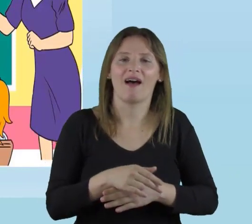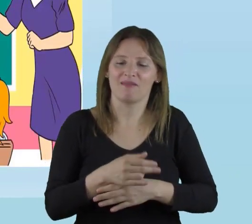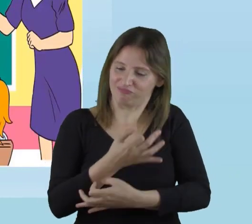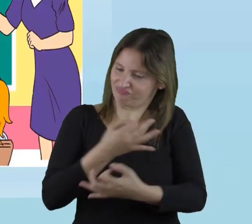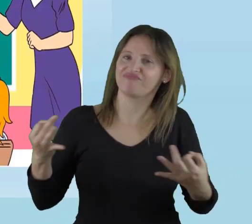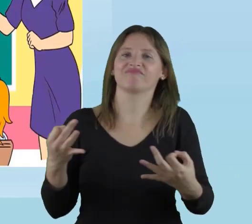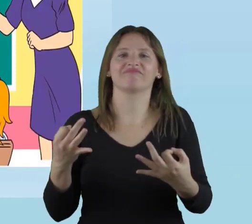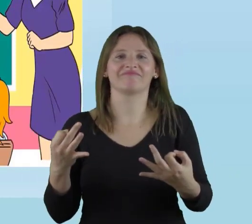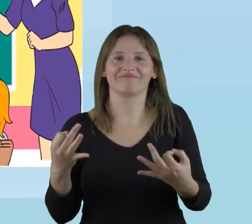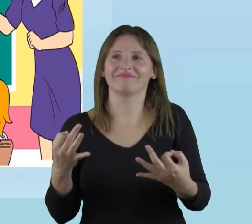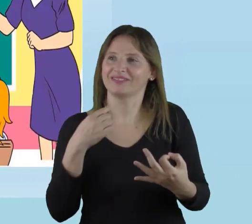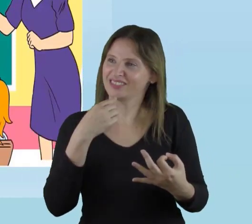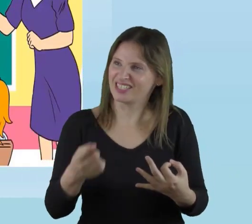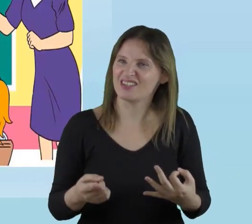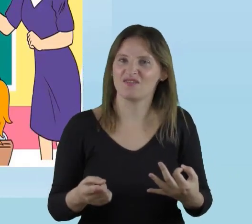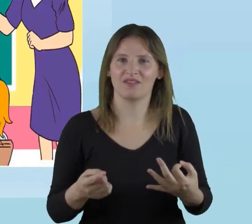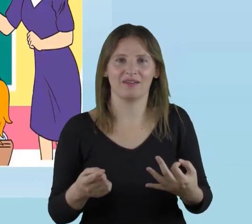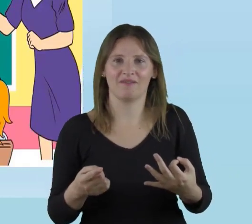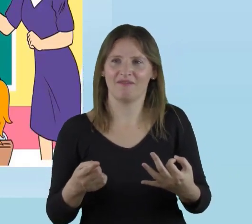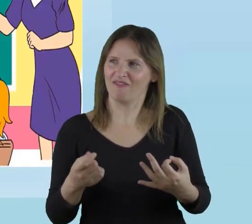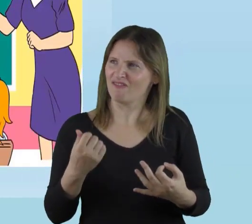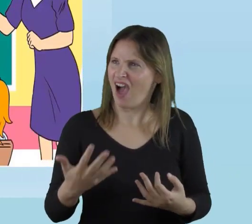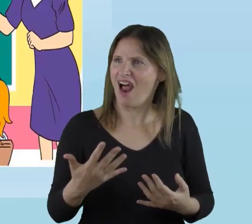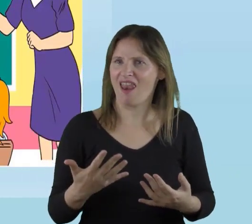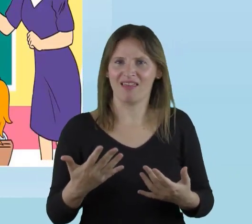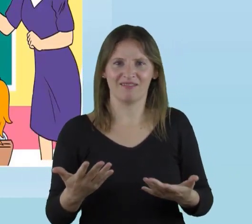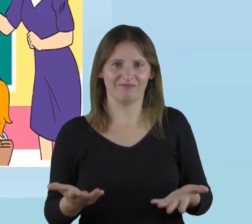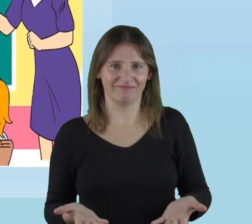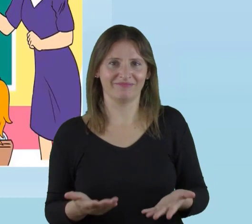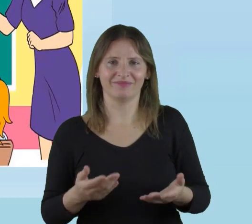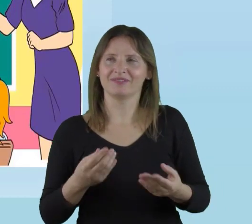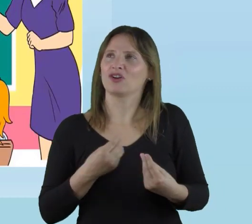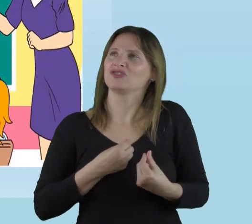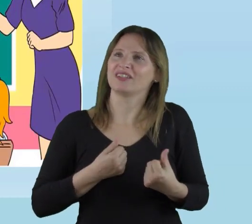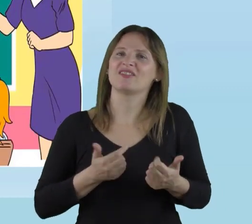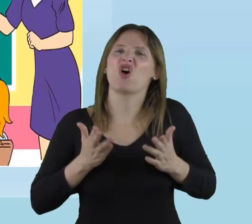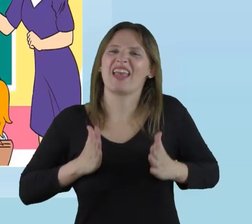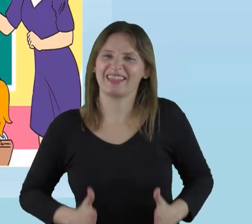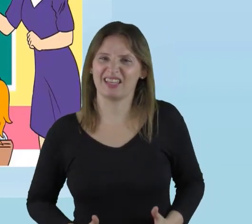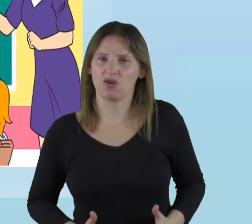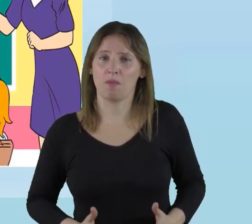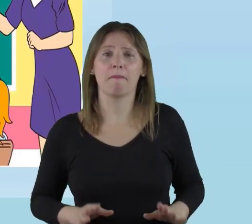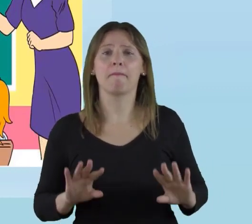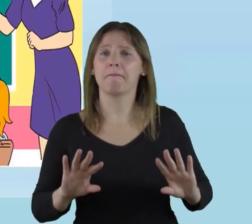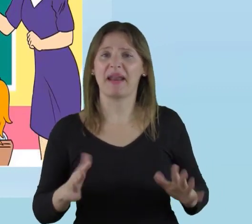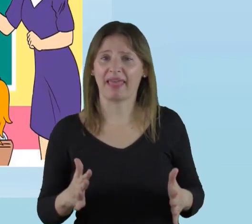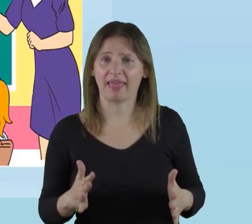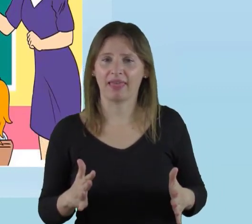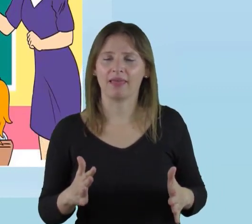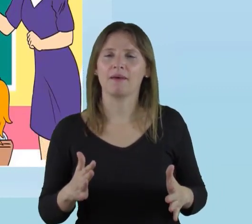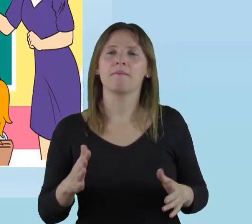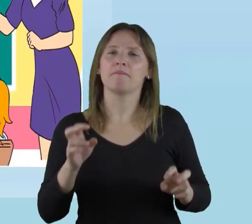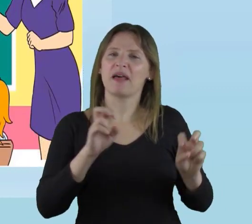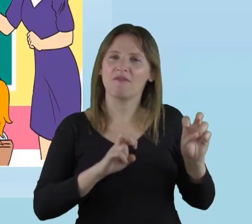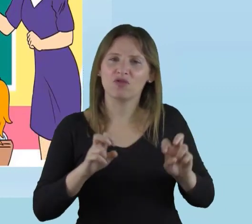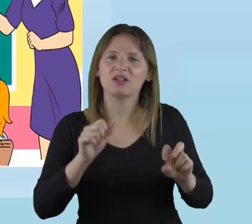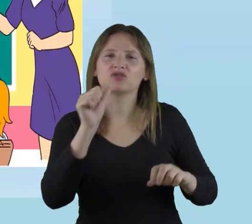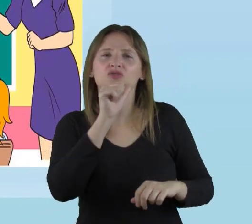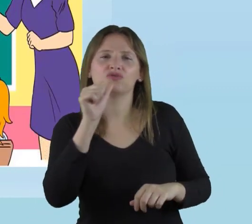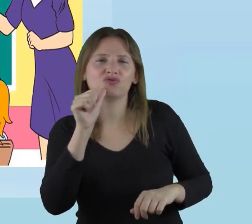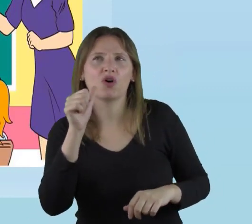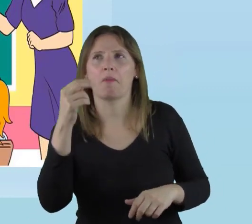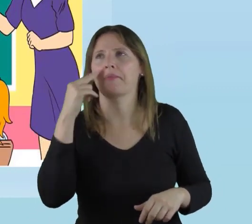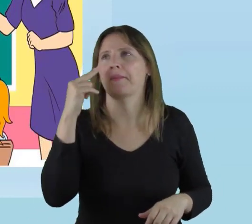eficiente, eficaz, con un sentido ético. ¿Para qué?